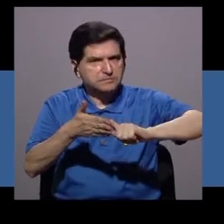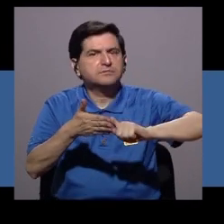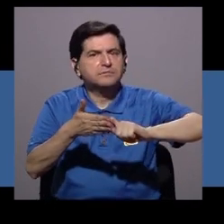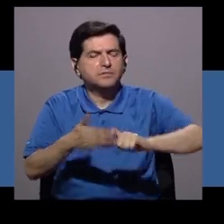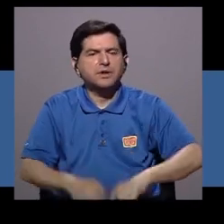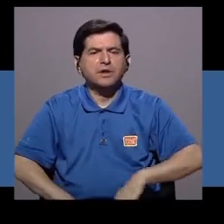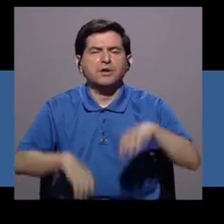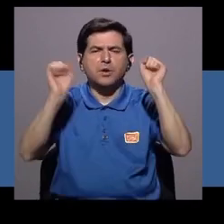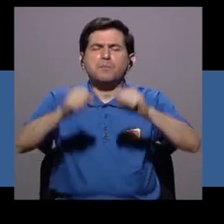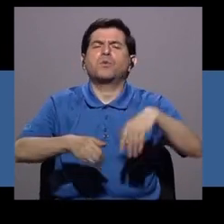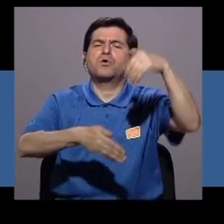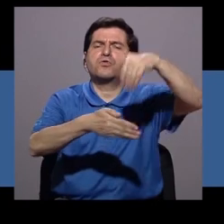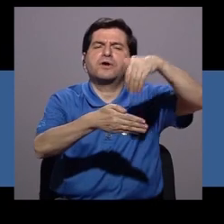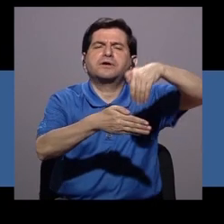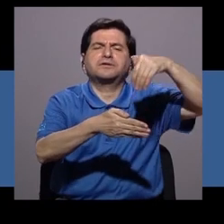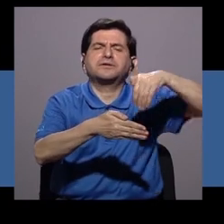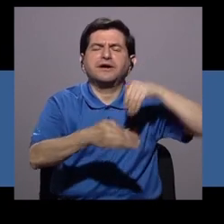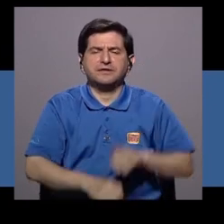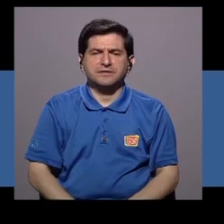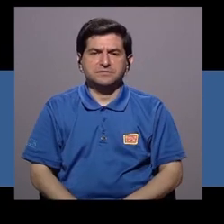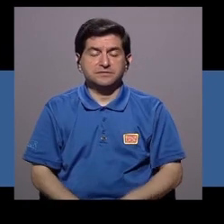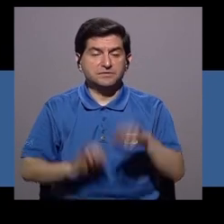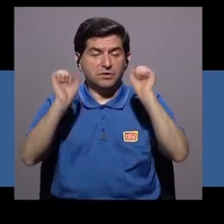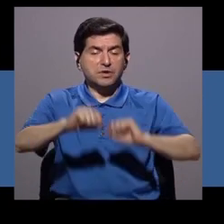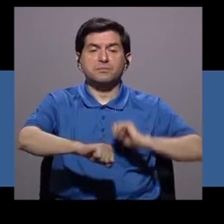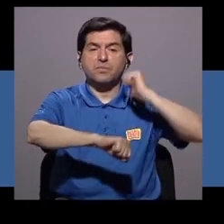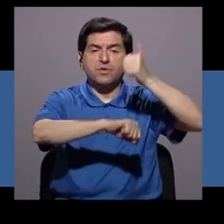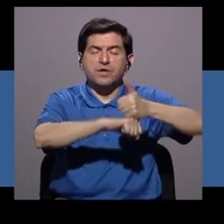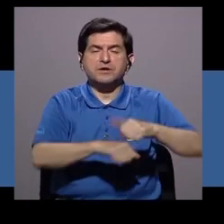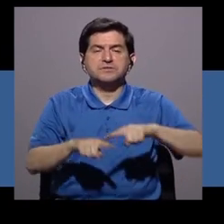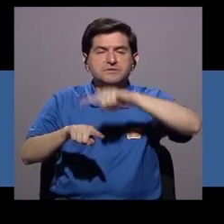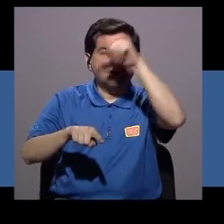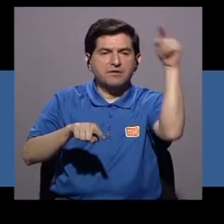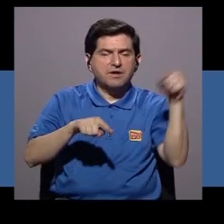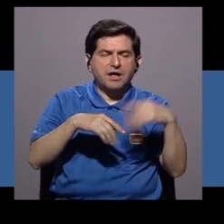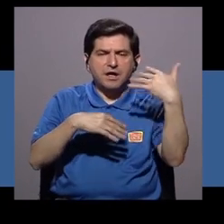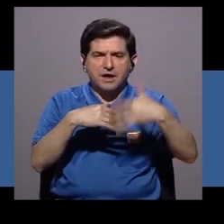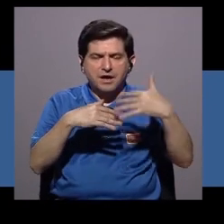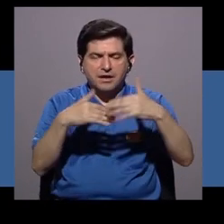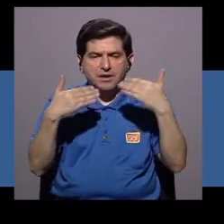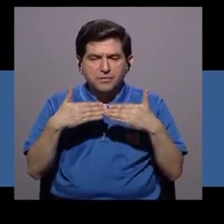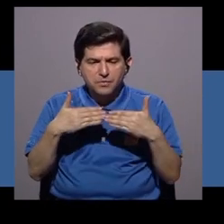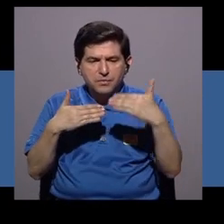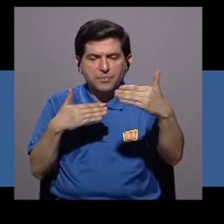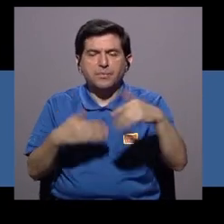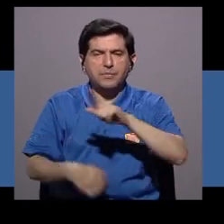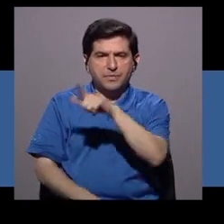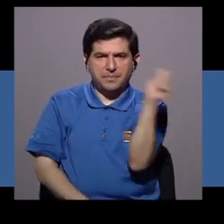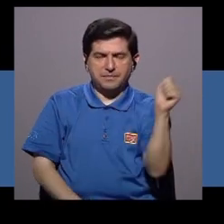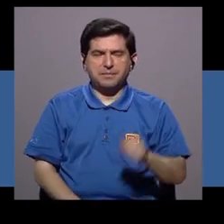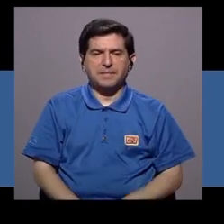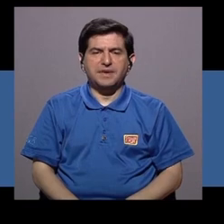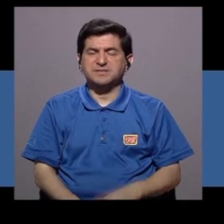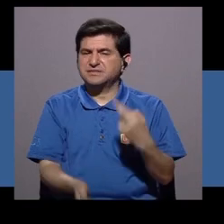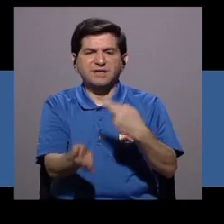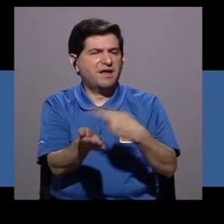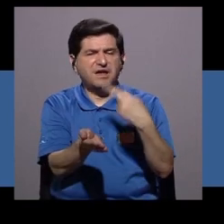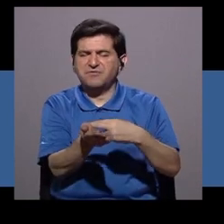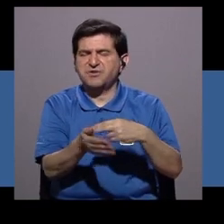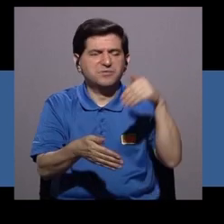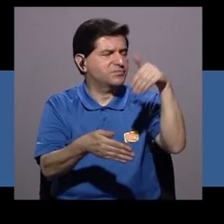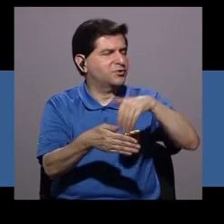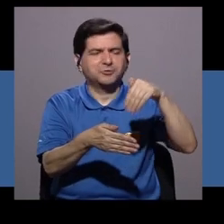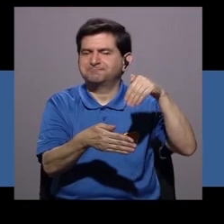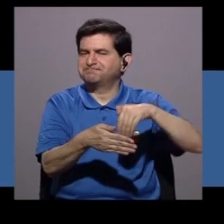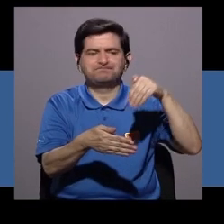para llevar un registro y que se forme un ciclo menstrual a lo largo del mes. En el método del